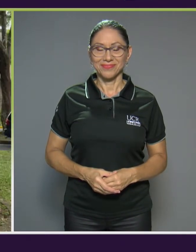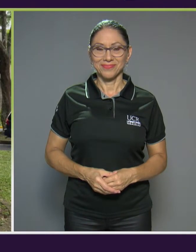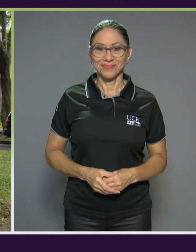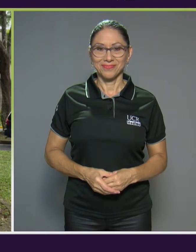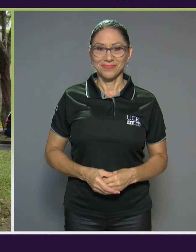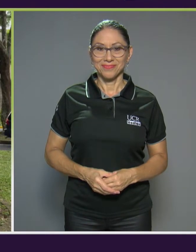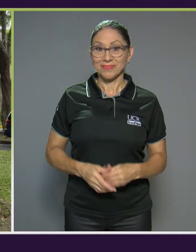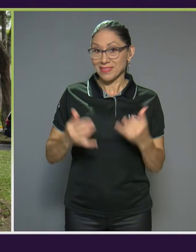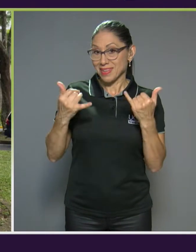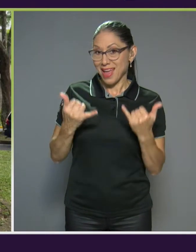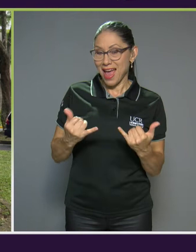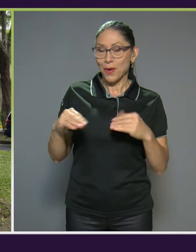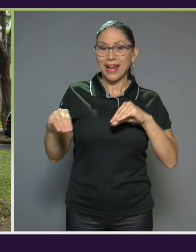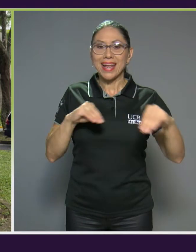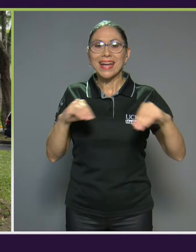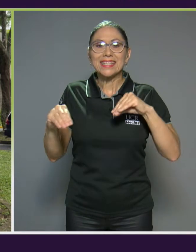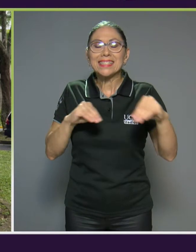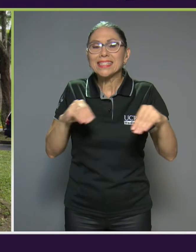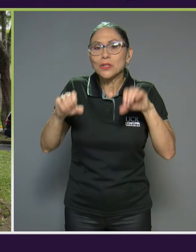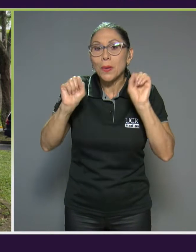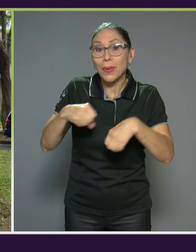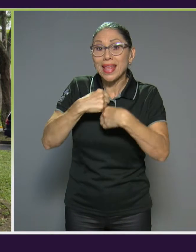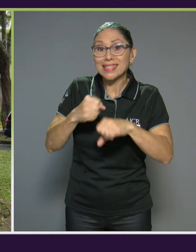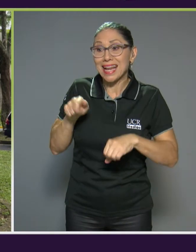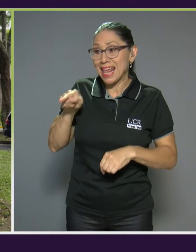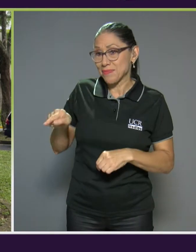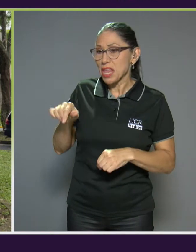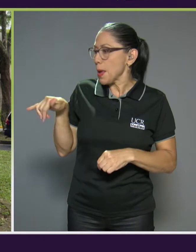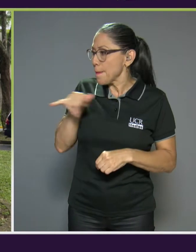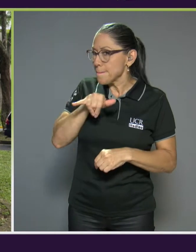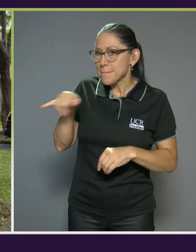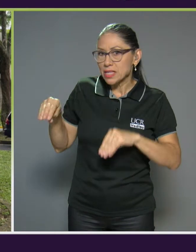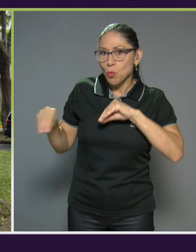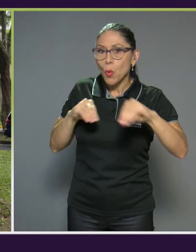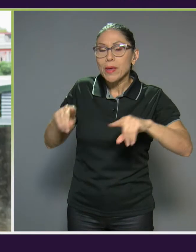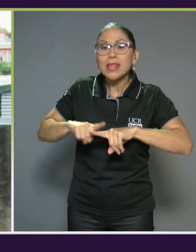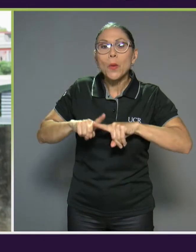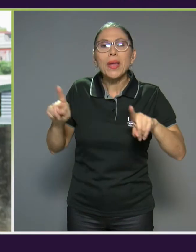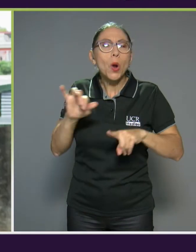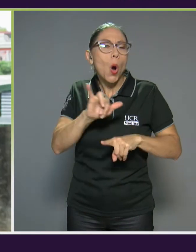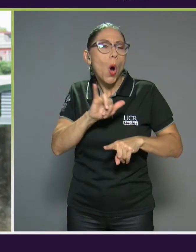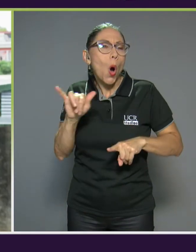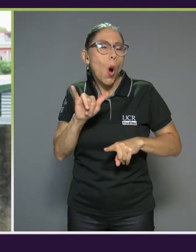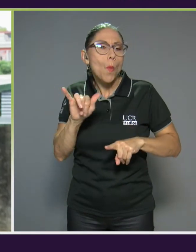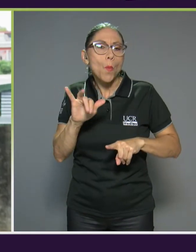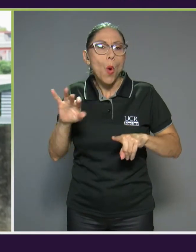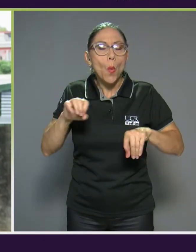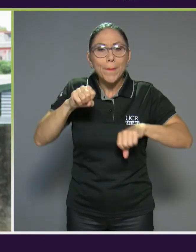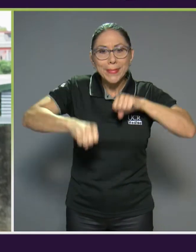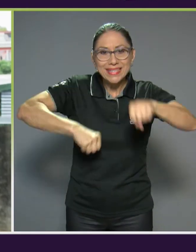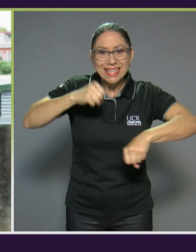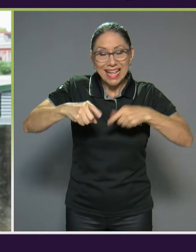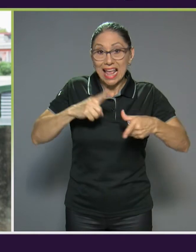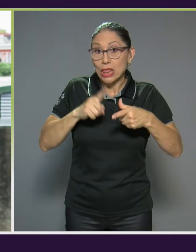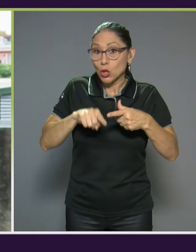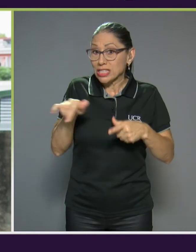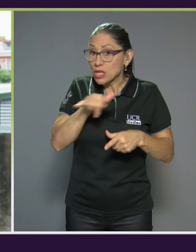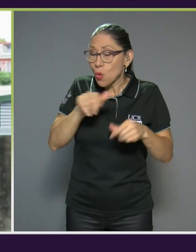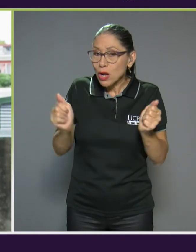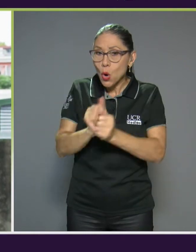El siguiente ejercicio que podemos hacer es el mismo movimiento, pero en bicicleta. Entonces, vamos a subirnos igual, con cuidado.